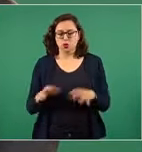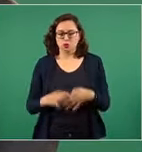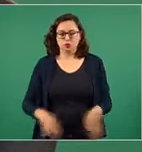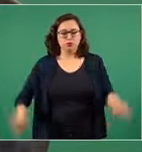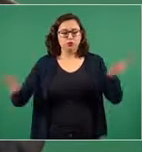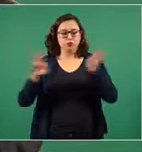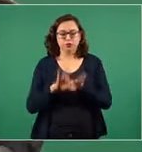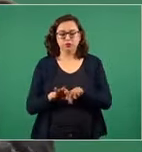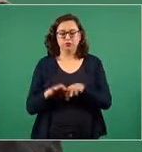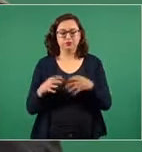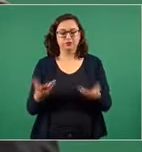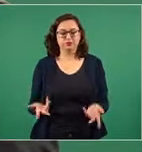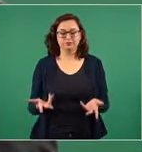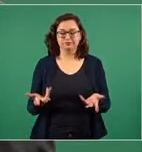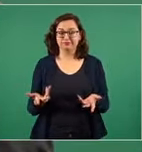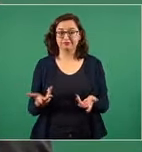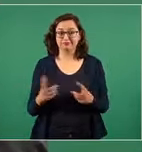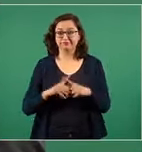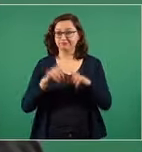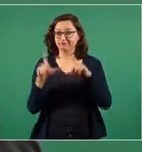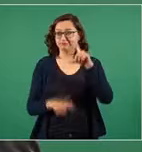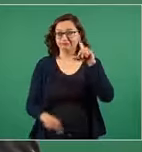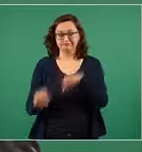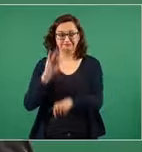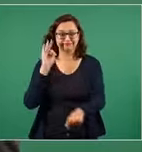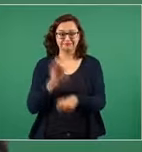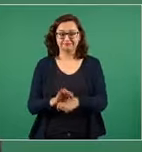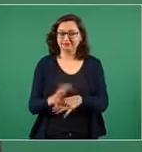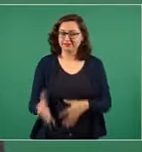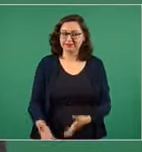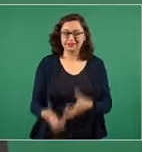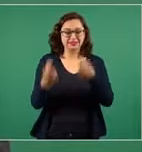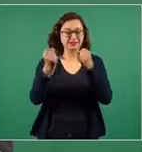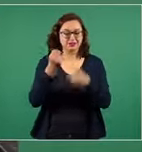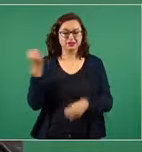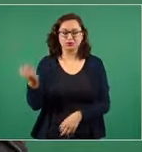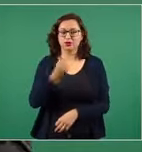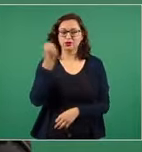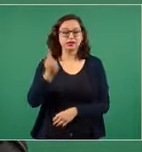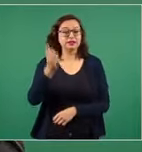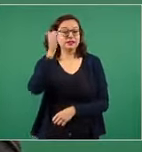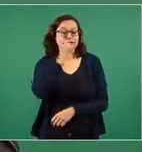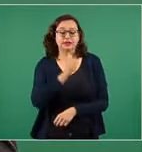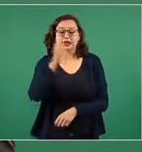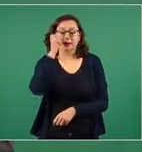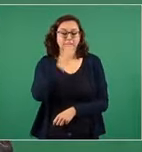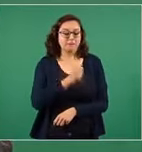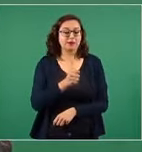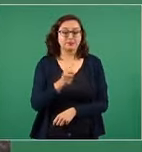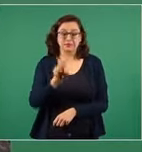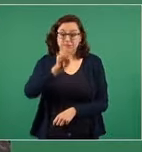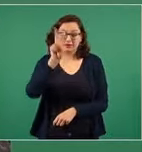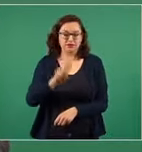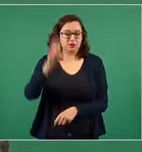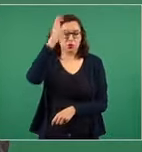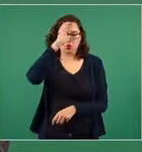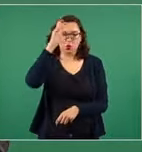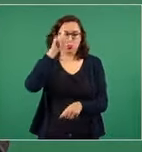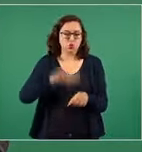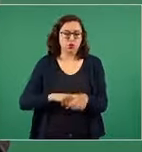Si no es por nuestras culturas, pues ya no existiría el país.